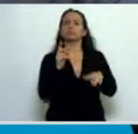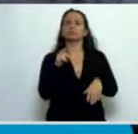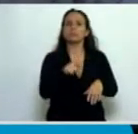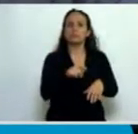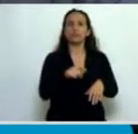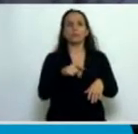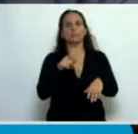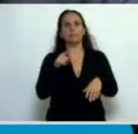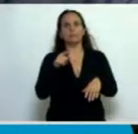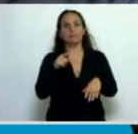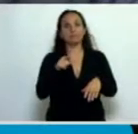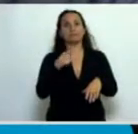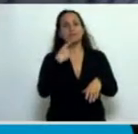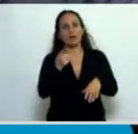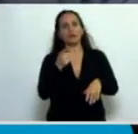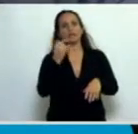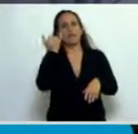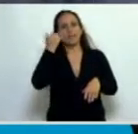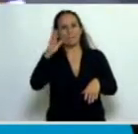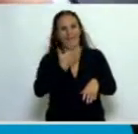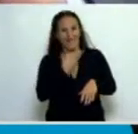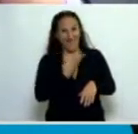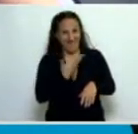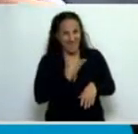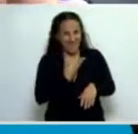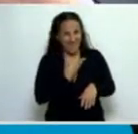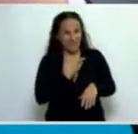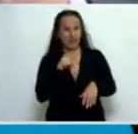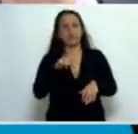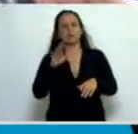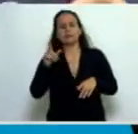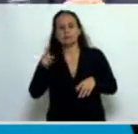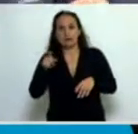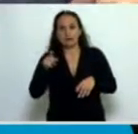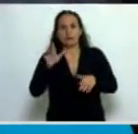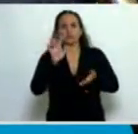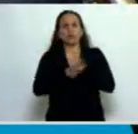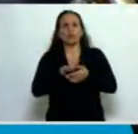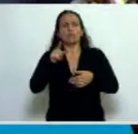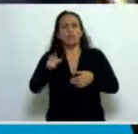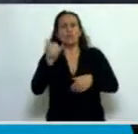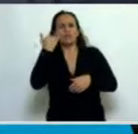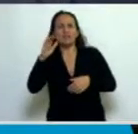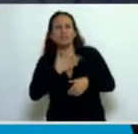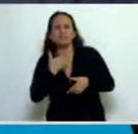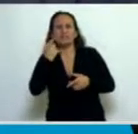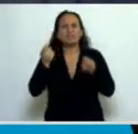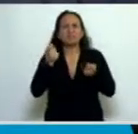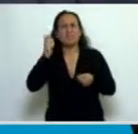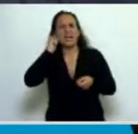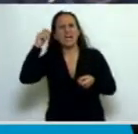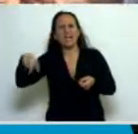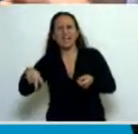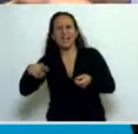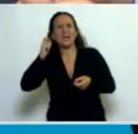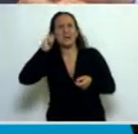en que se estaba excluyendo a YPF del control de la AGN. A ver, el control de la AGN, el control del Congreso, porque la AGN lo